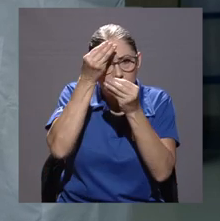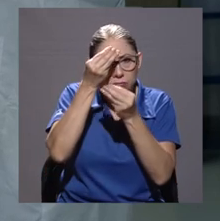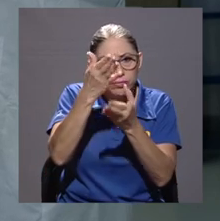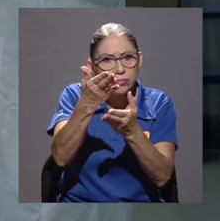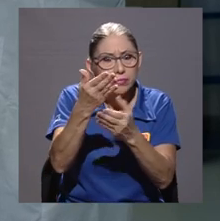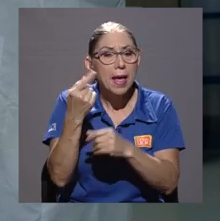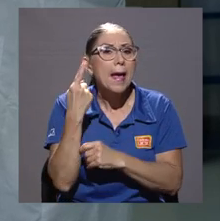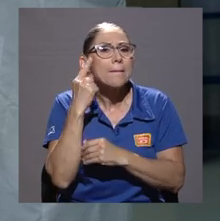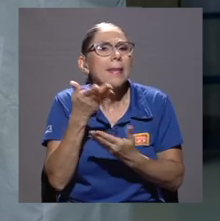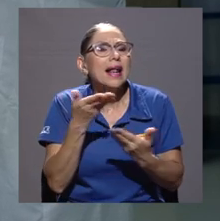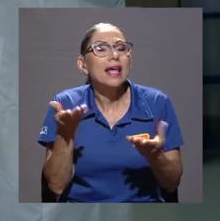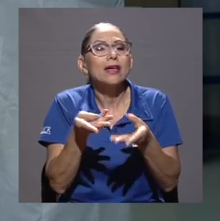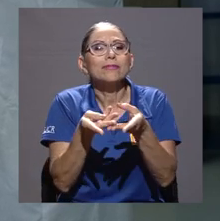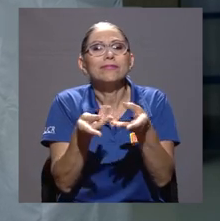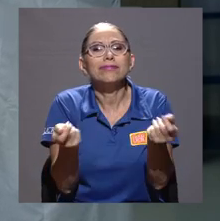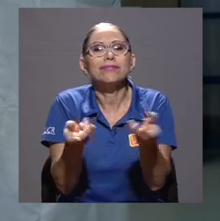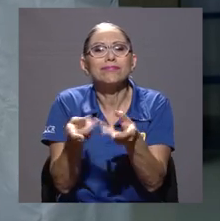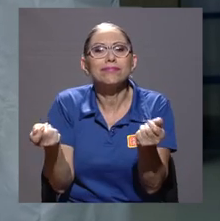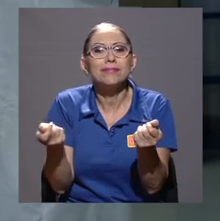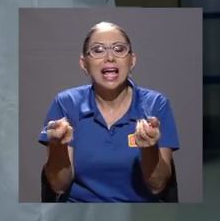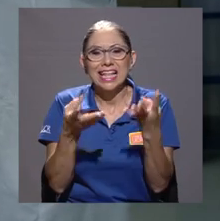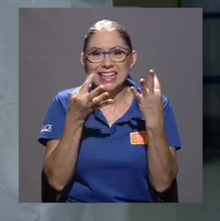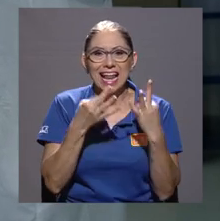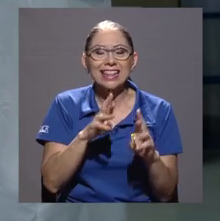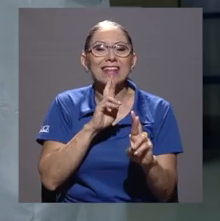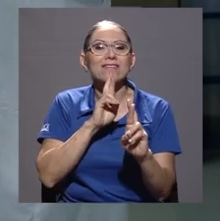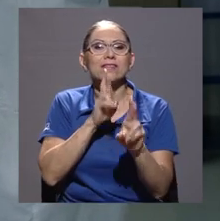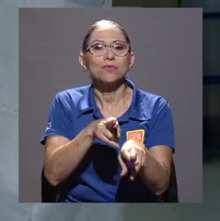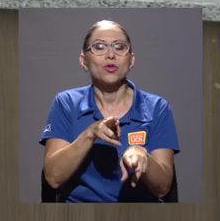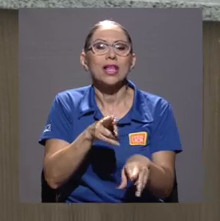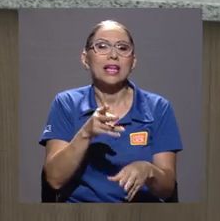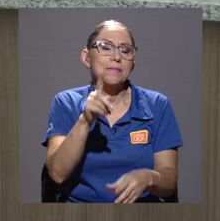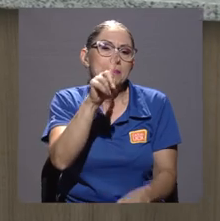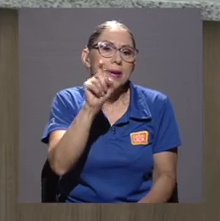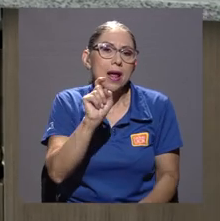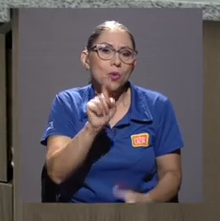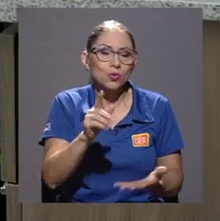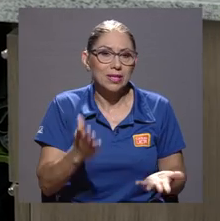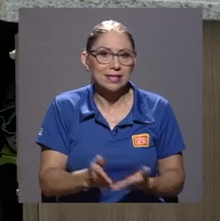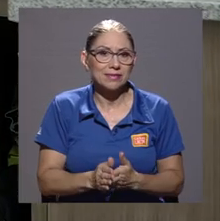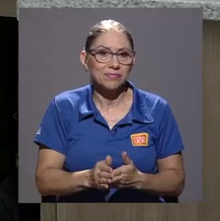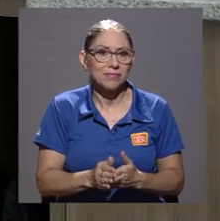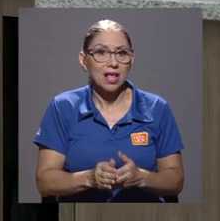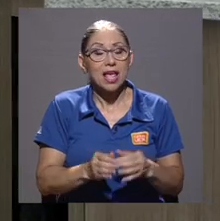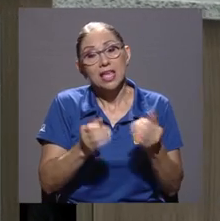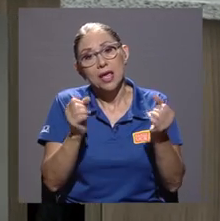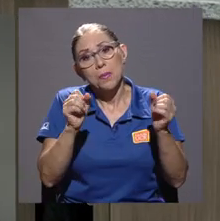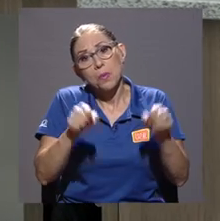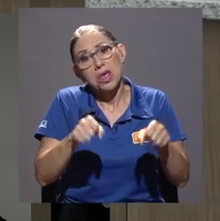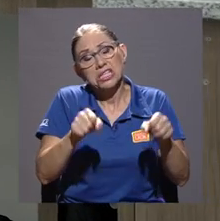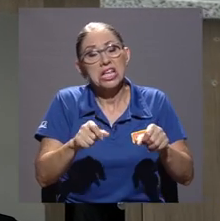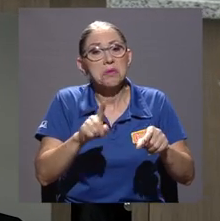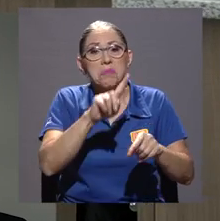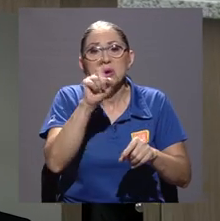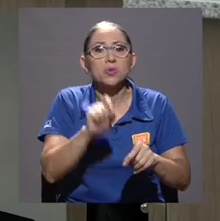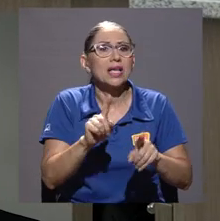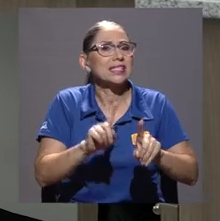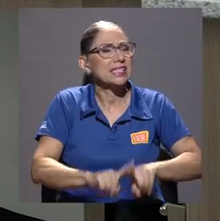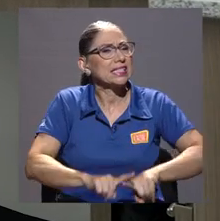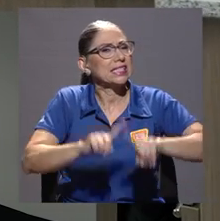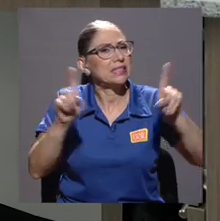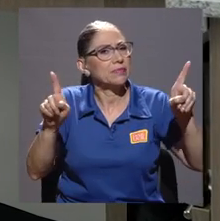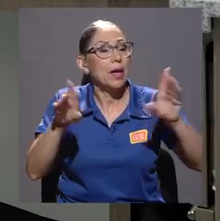preguntas o para tratar de responder preguntas que pueden ser de una naturaleza muy distinta, histórica,